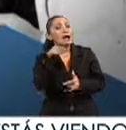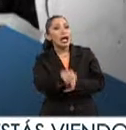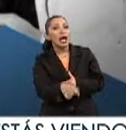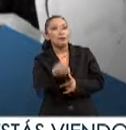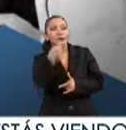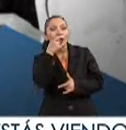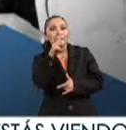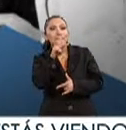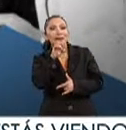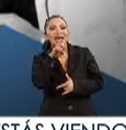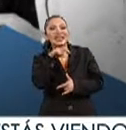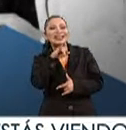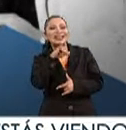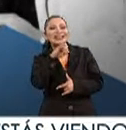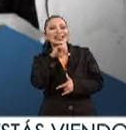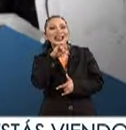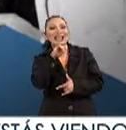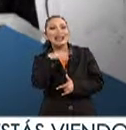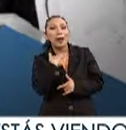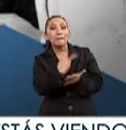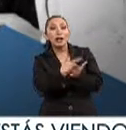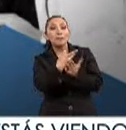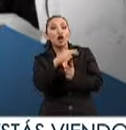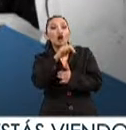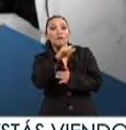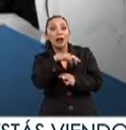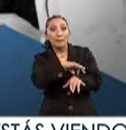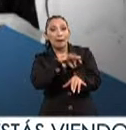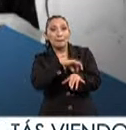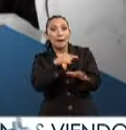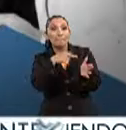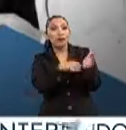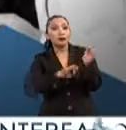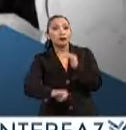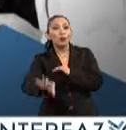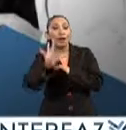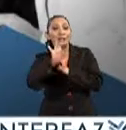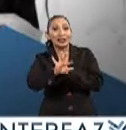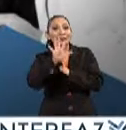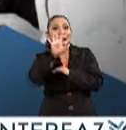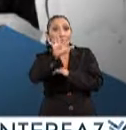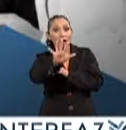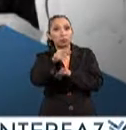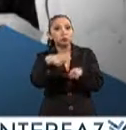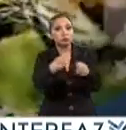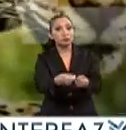penicilina, por el cual obtuvo el Premio Nobel de Medicina en 1945.